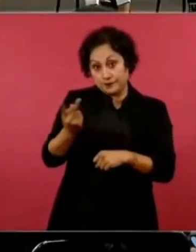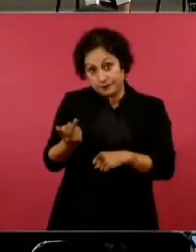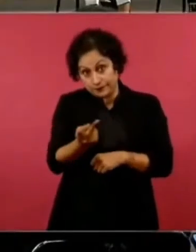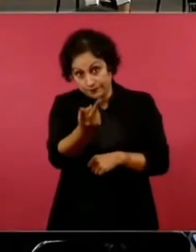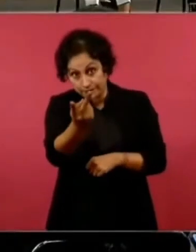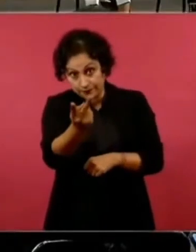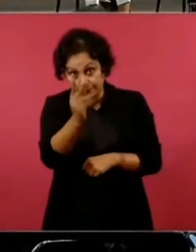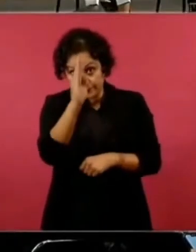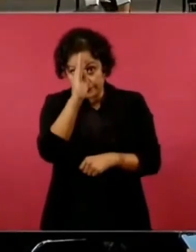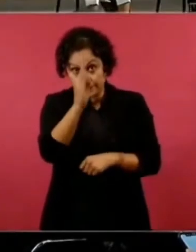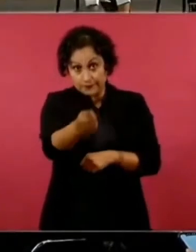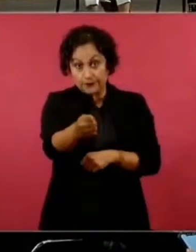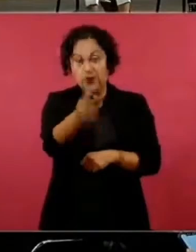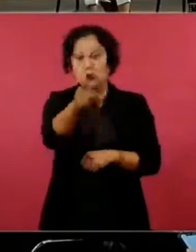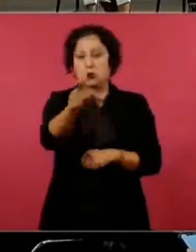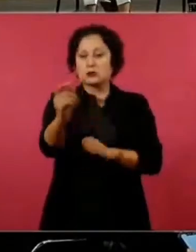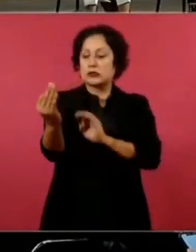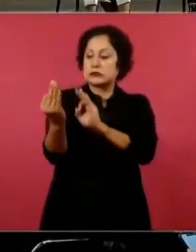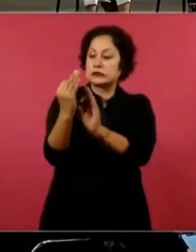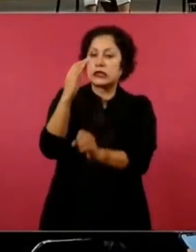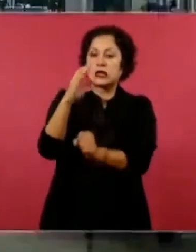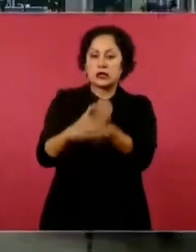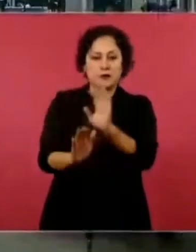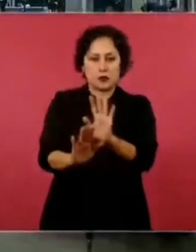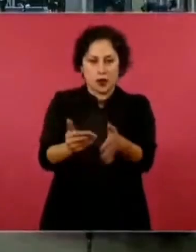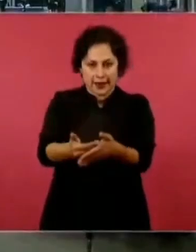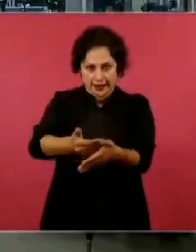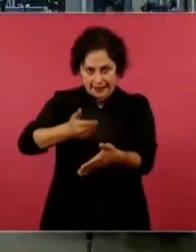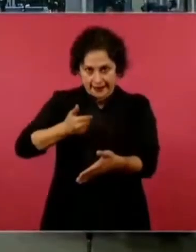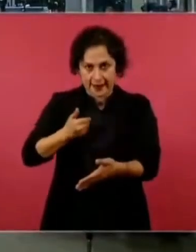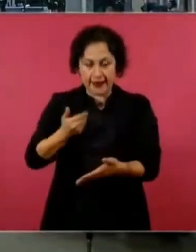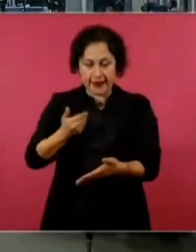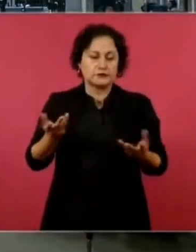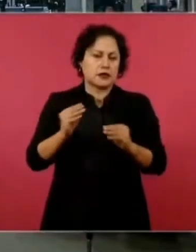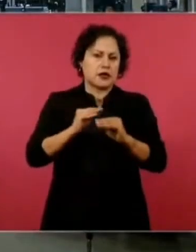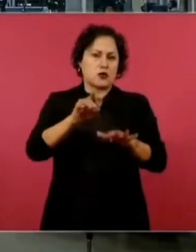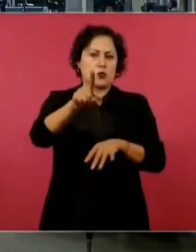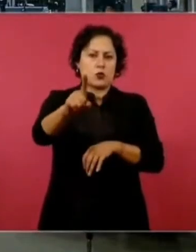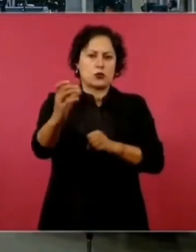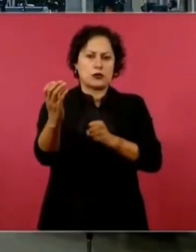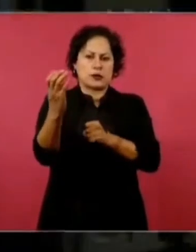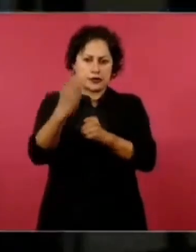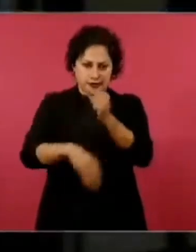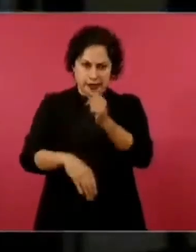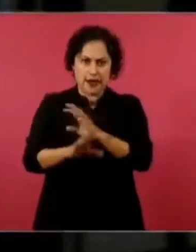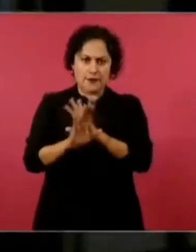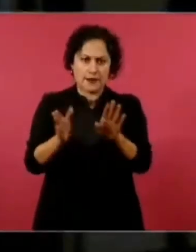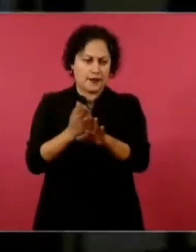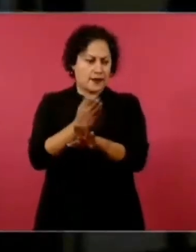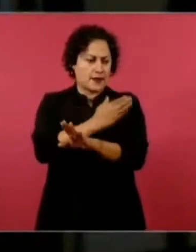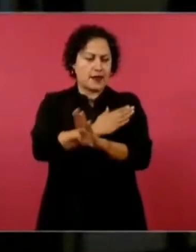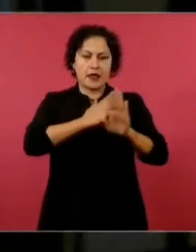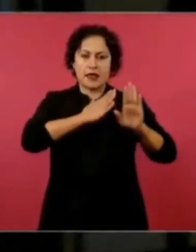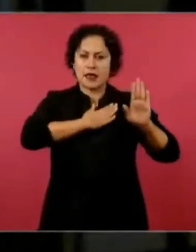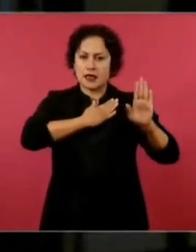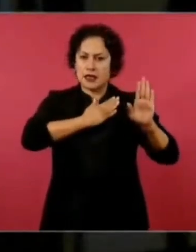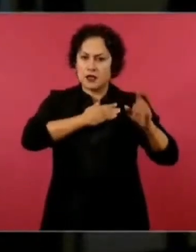usted concluya, precisamente porque va cerrando el ciclo de sus compromisos, de todo esto que usted